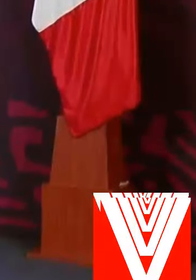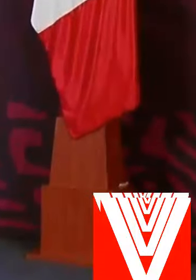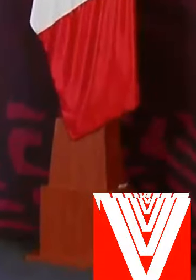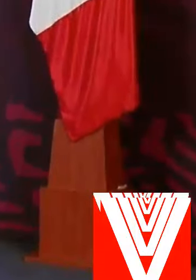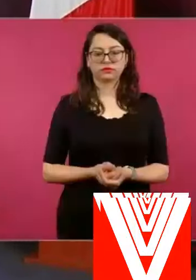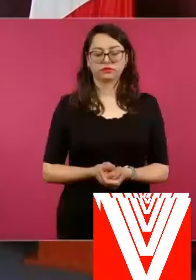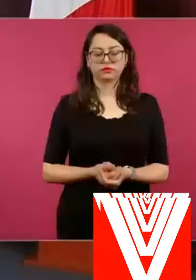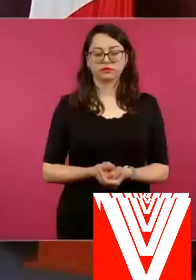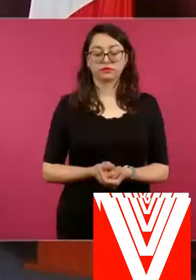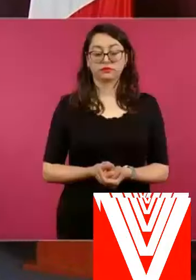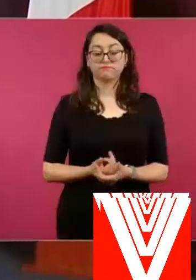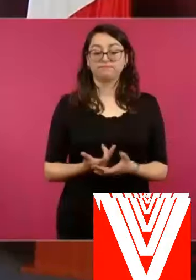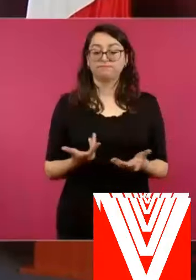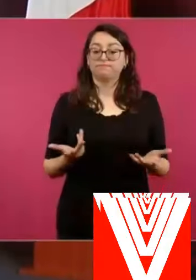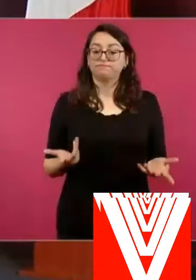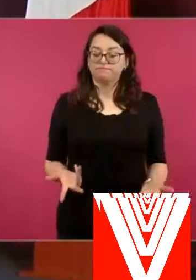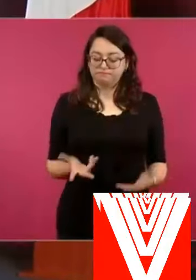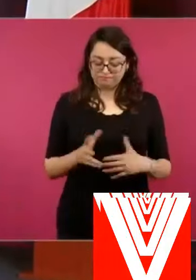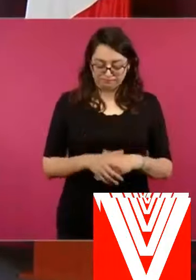buena,